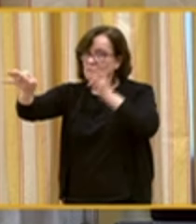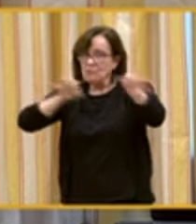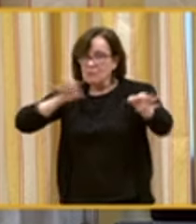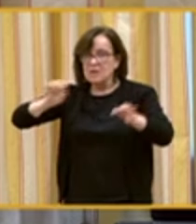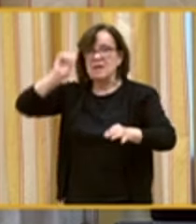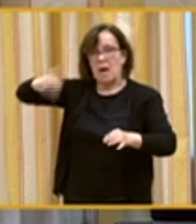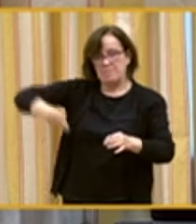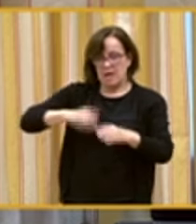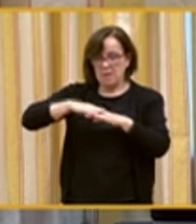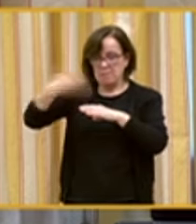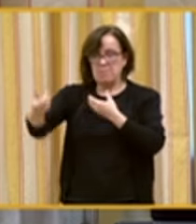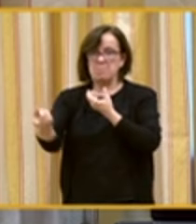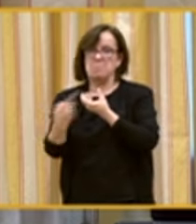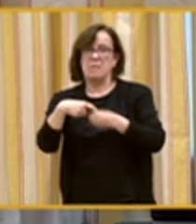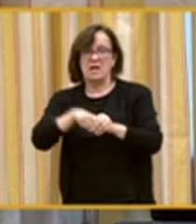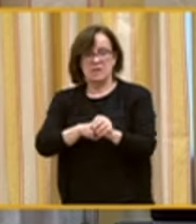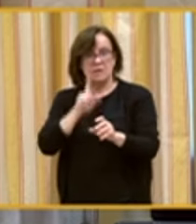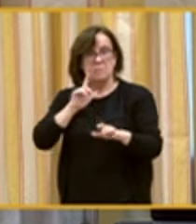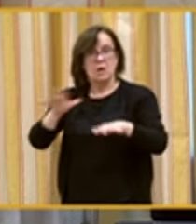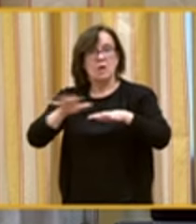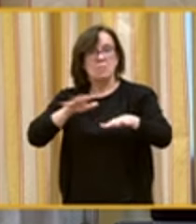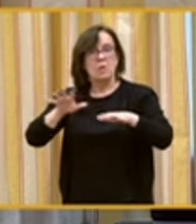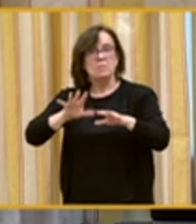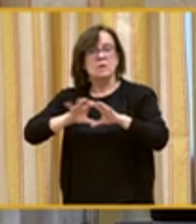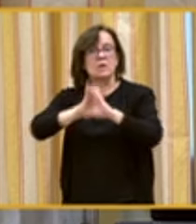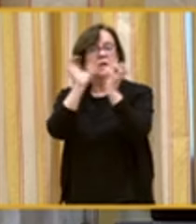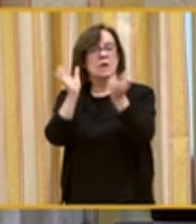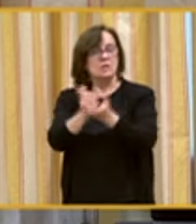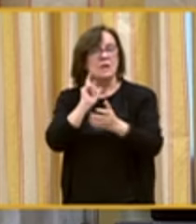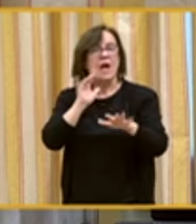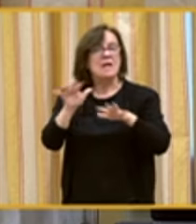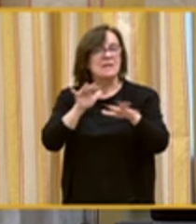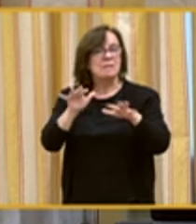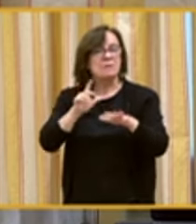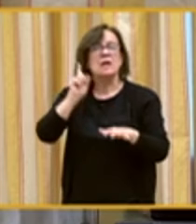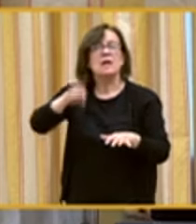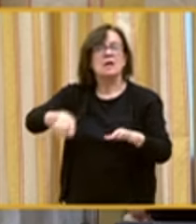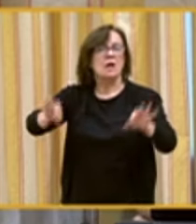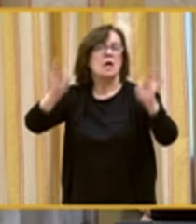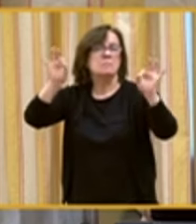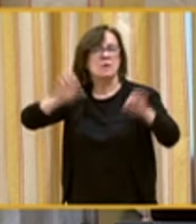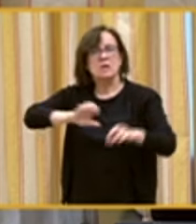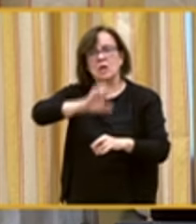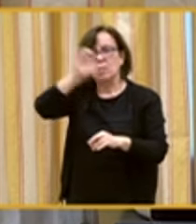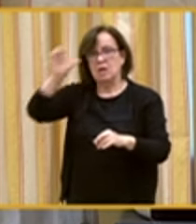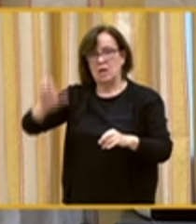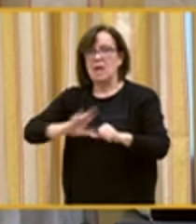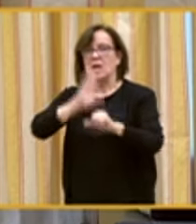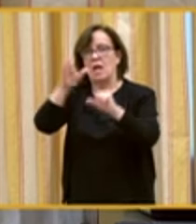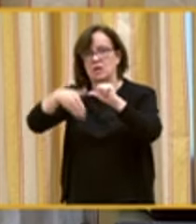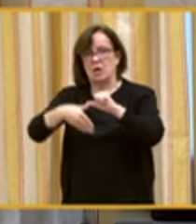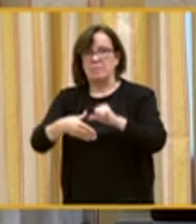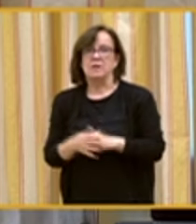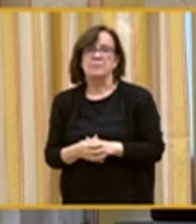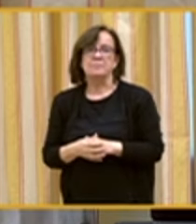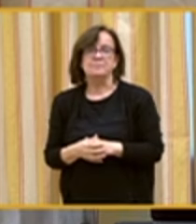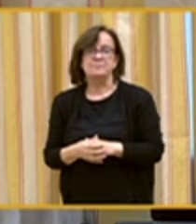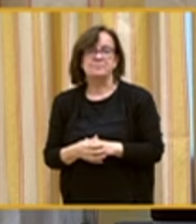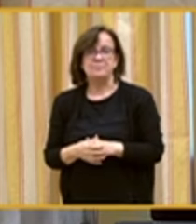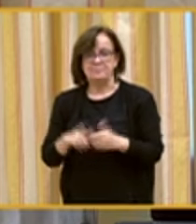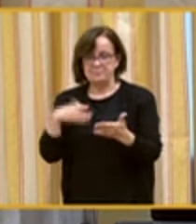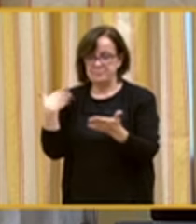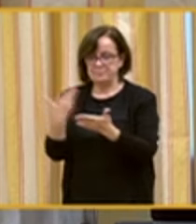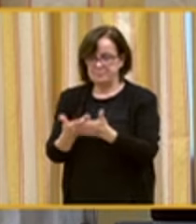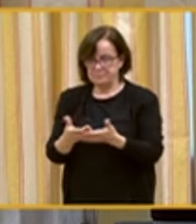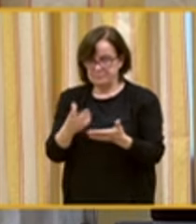Participamos activamente del movimiento internacional de la actividad, especialmente en Europa y en Latinoamérica. Hemos contribuido